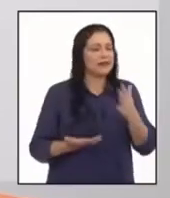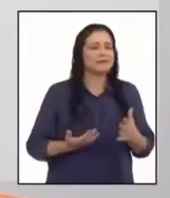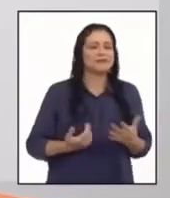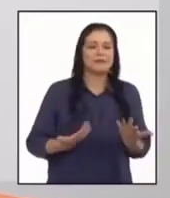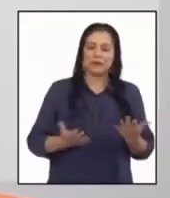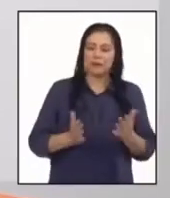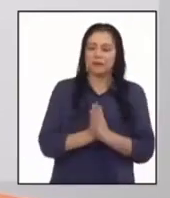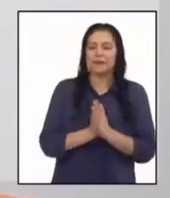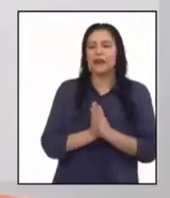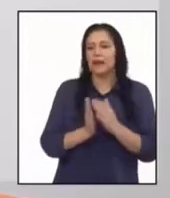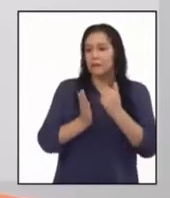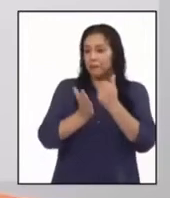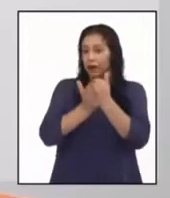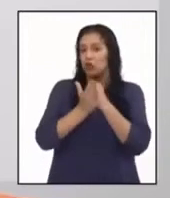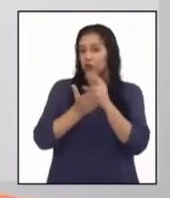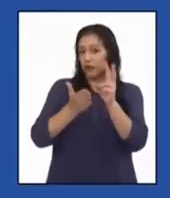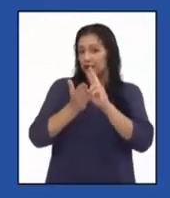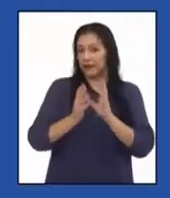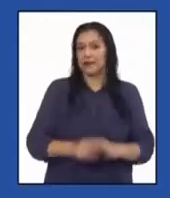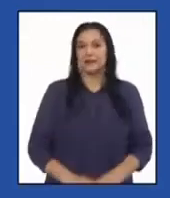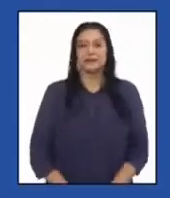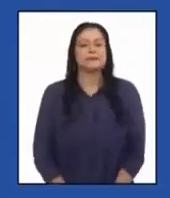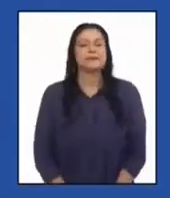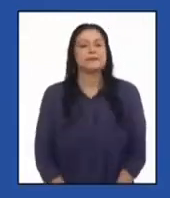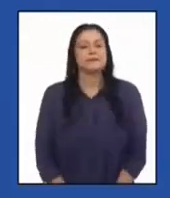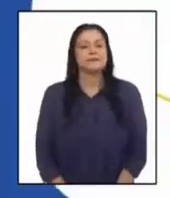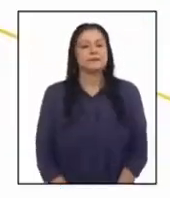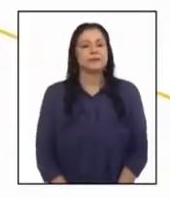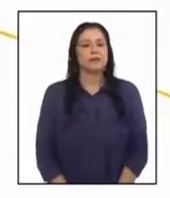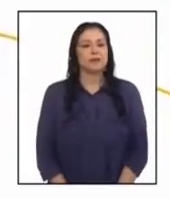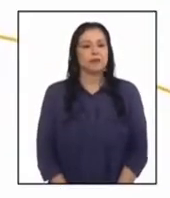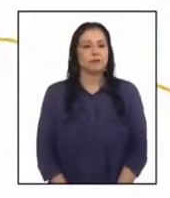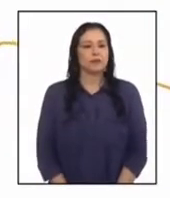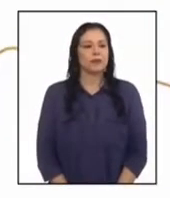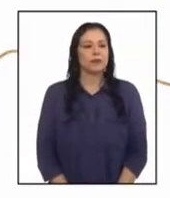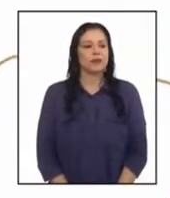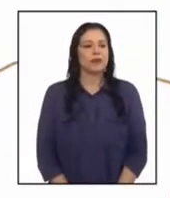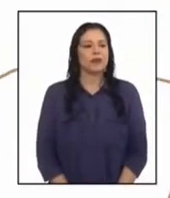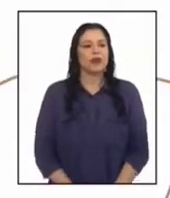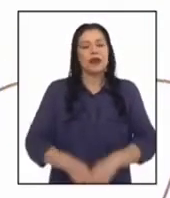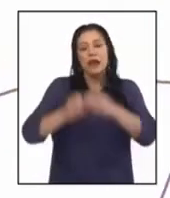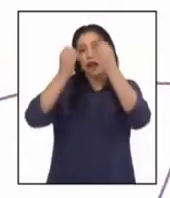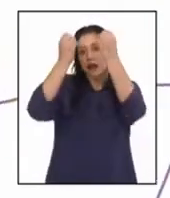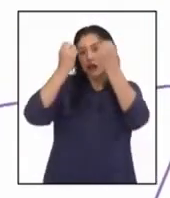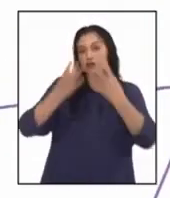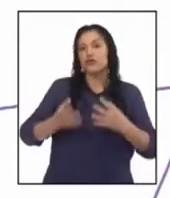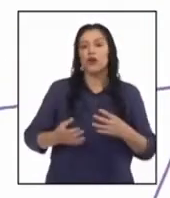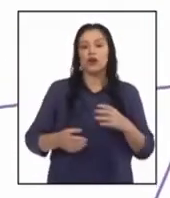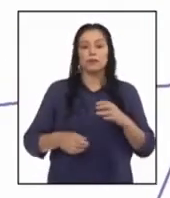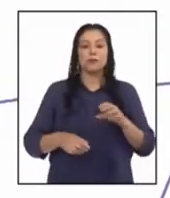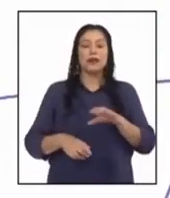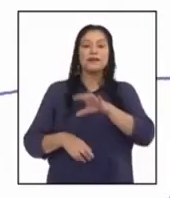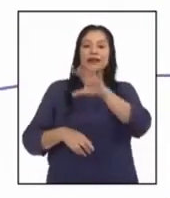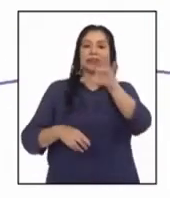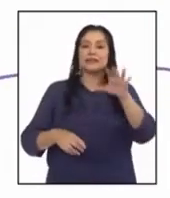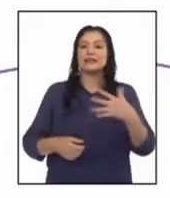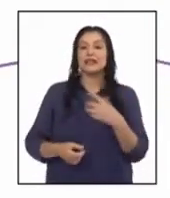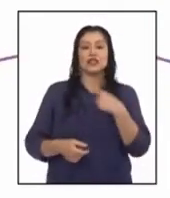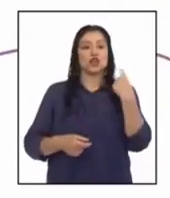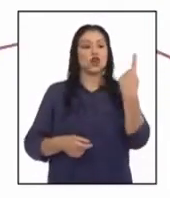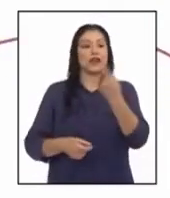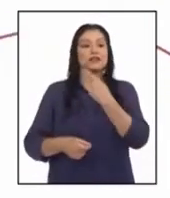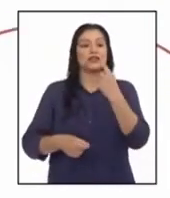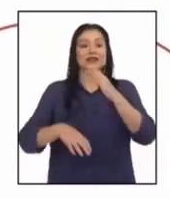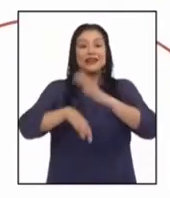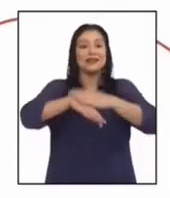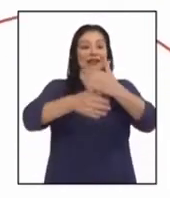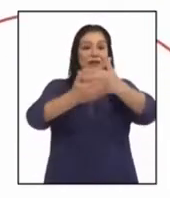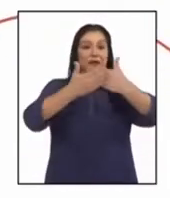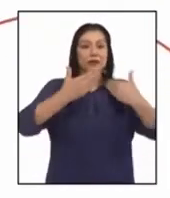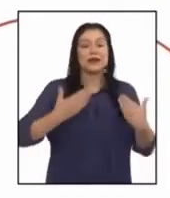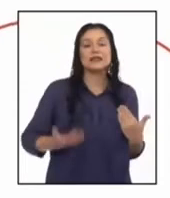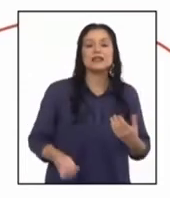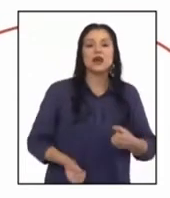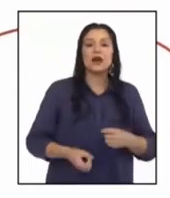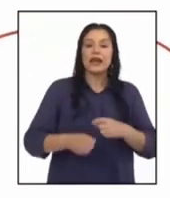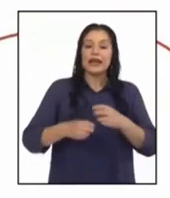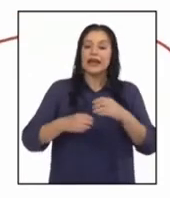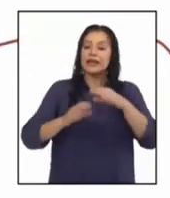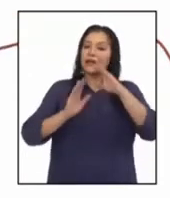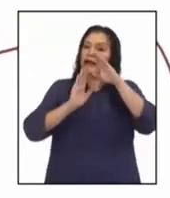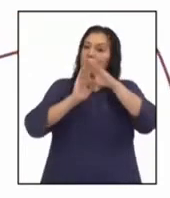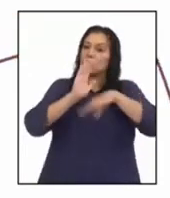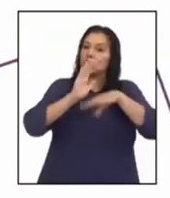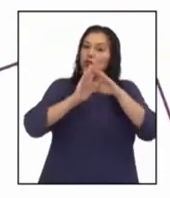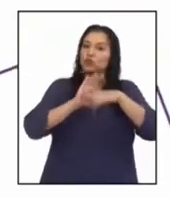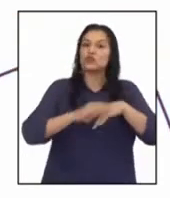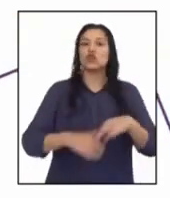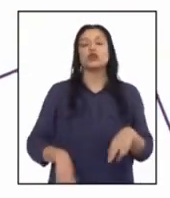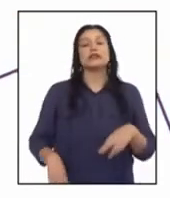Estefany, ¿me ayudas con la lectura? El informe del Centro Nacional de Estimación, Prevención y Reducción del Riesgo de